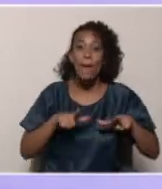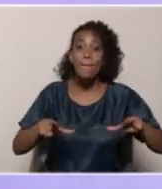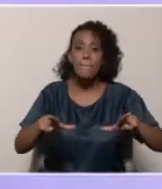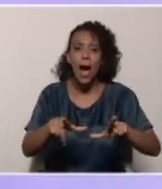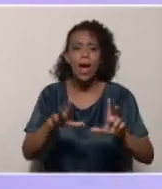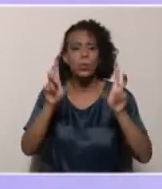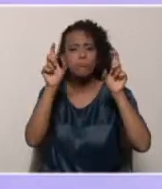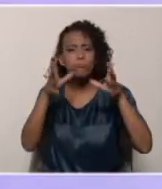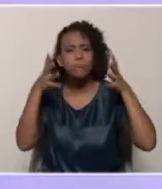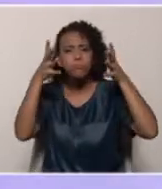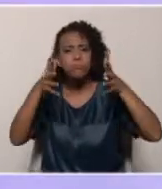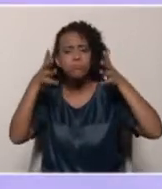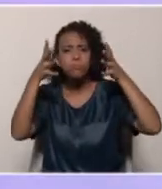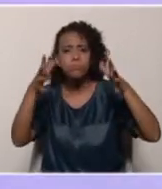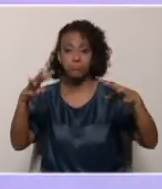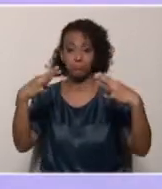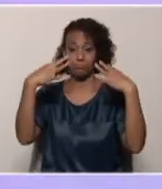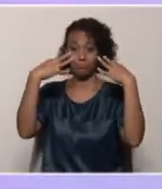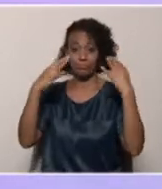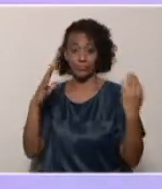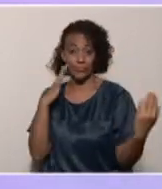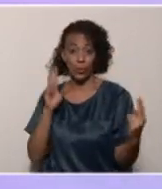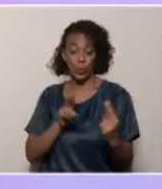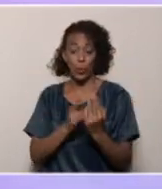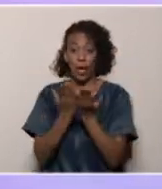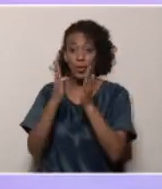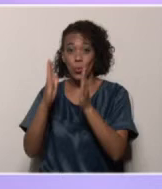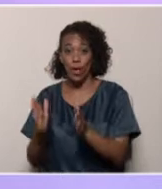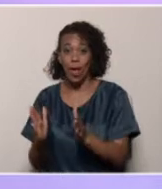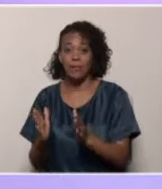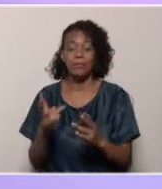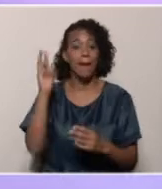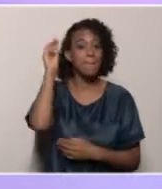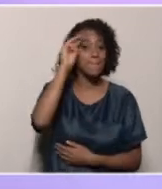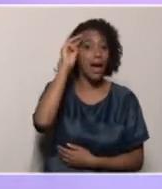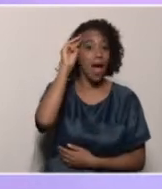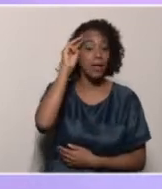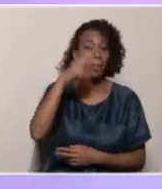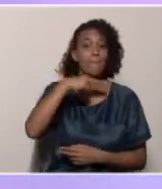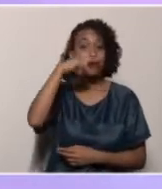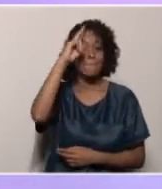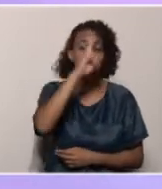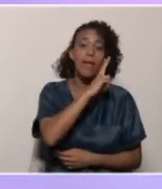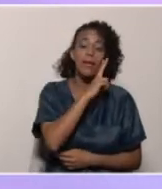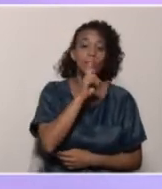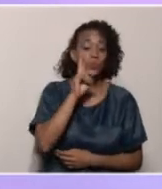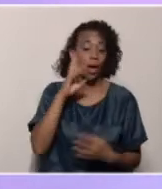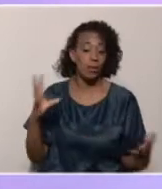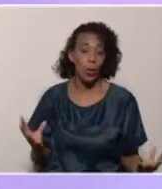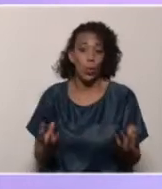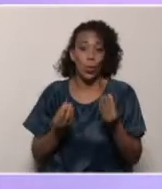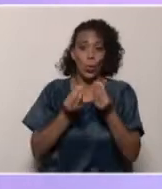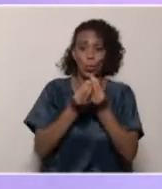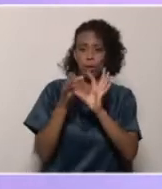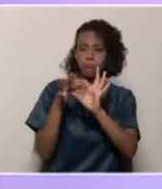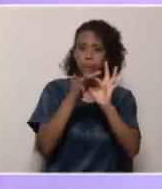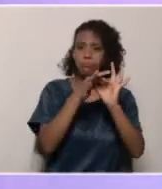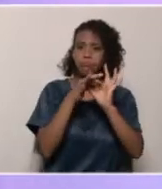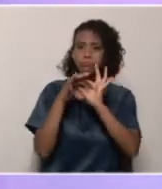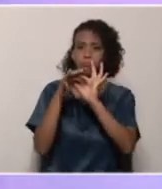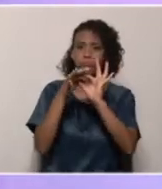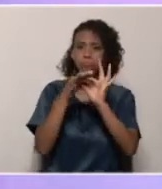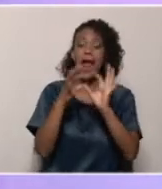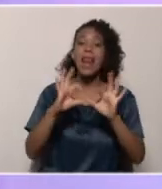espacio de formación, de orientación y encuentro entre estudiantes, docentes, padres, madres, representantes y en